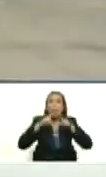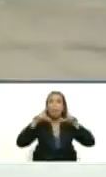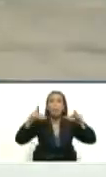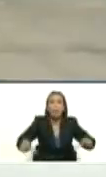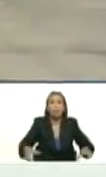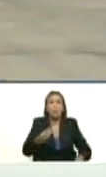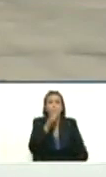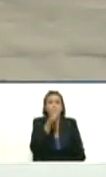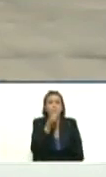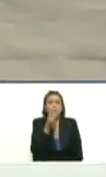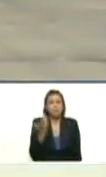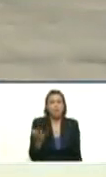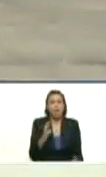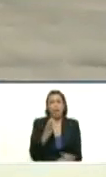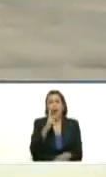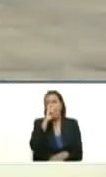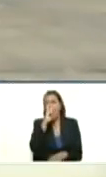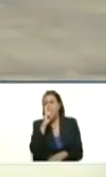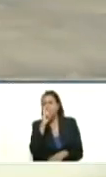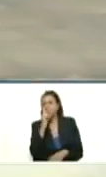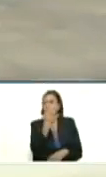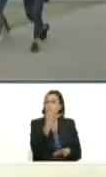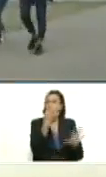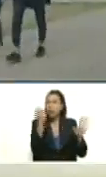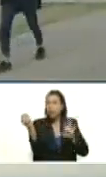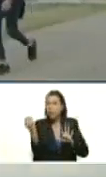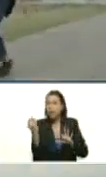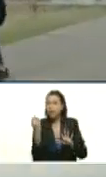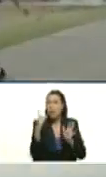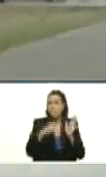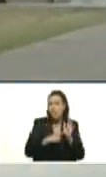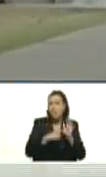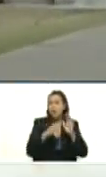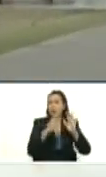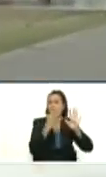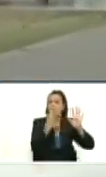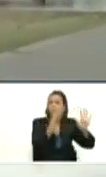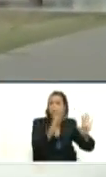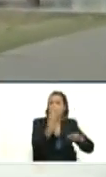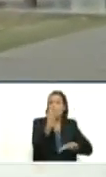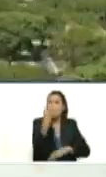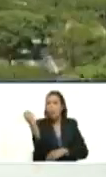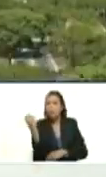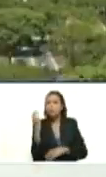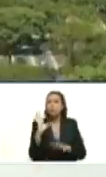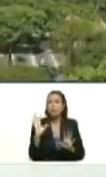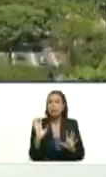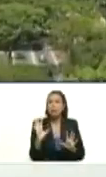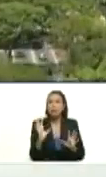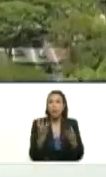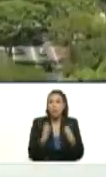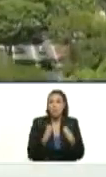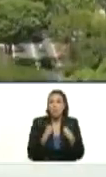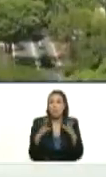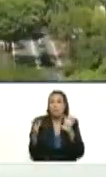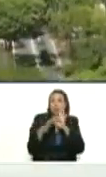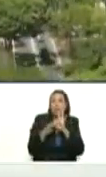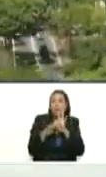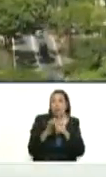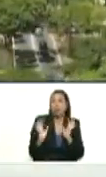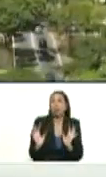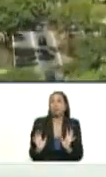por allá por los 80 los 70 los 90 el comedor nuestra vida está muy vinculada